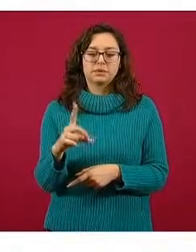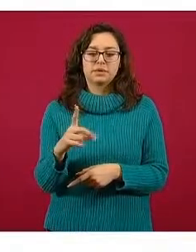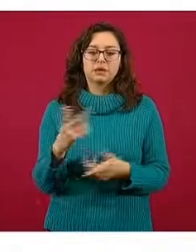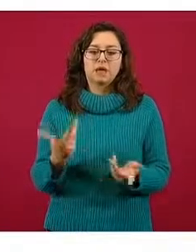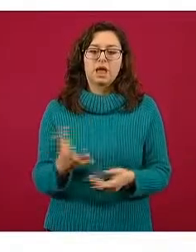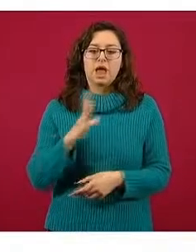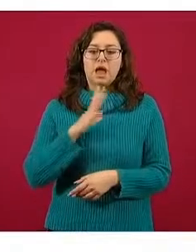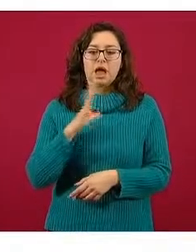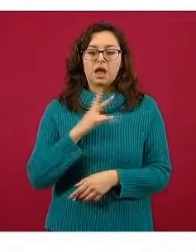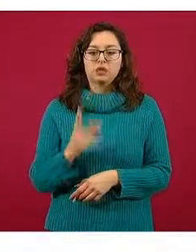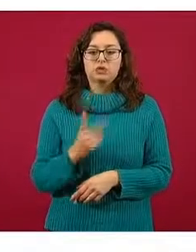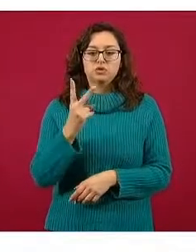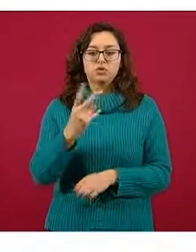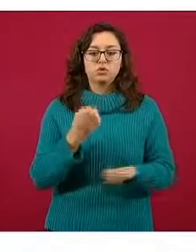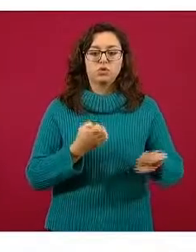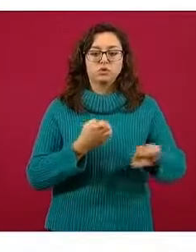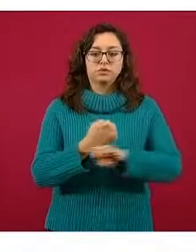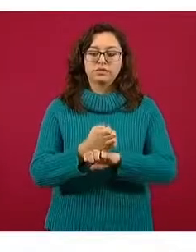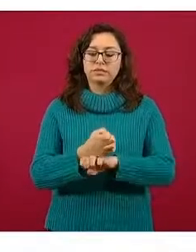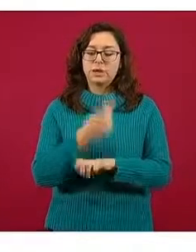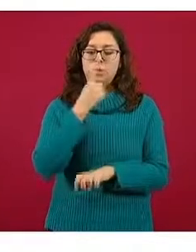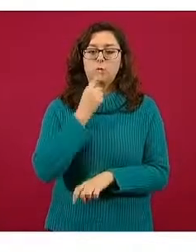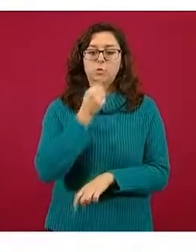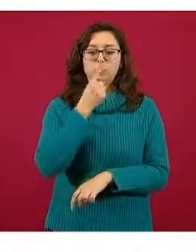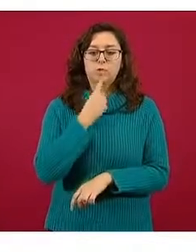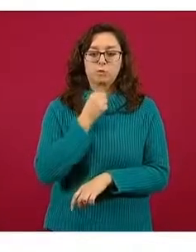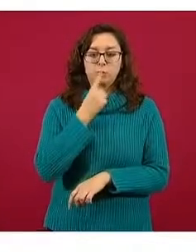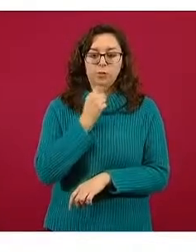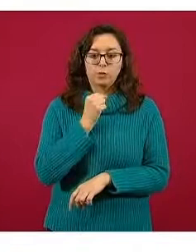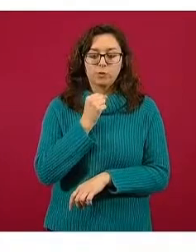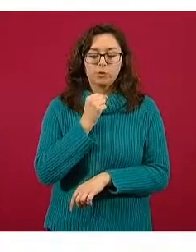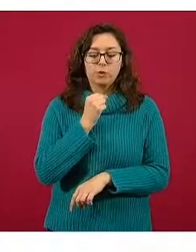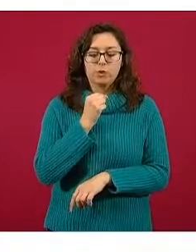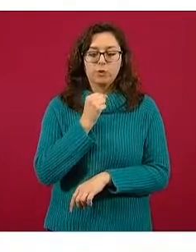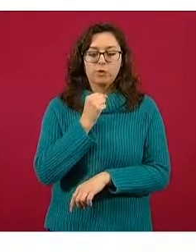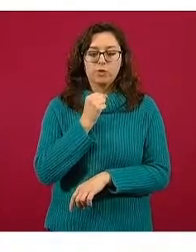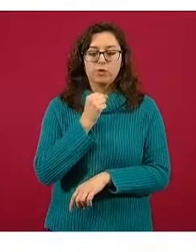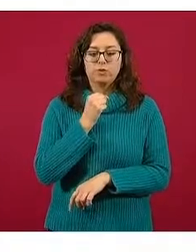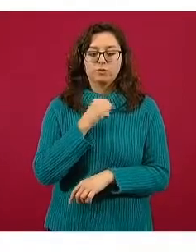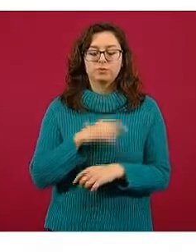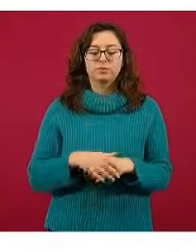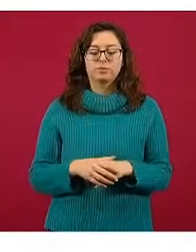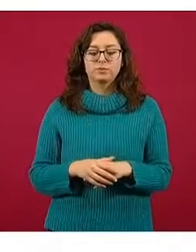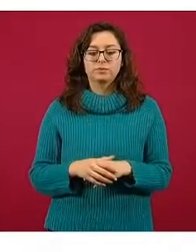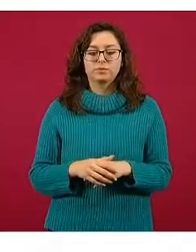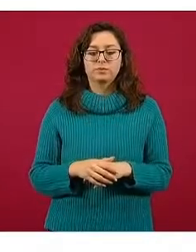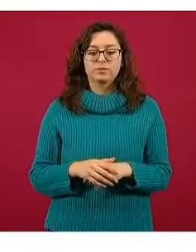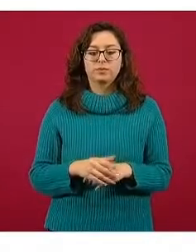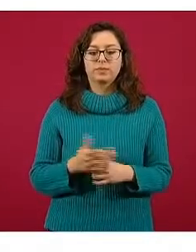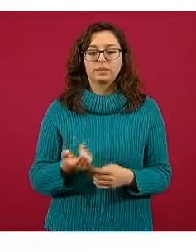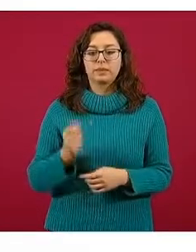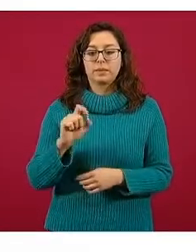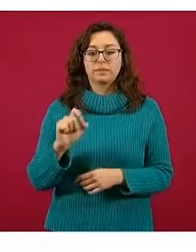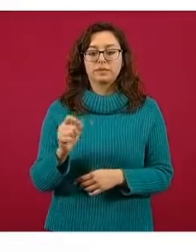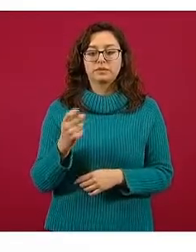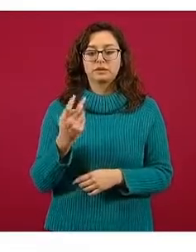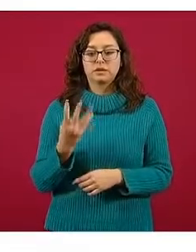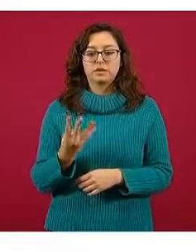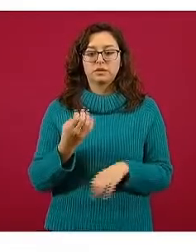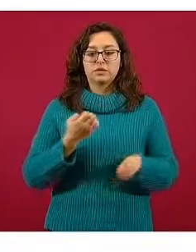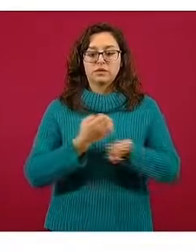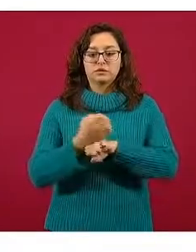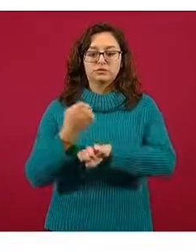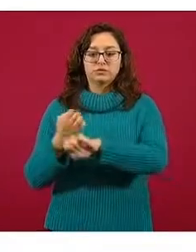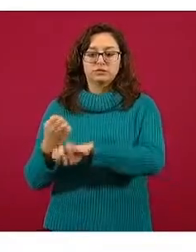entidades federativas en el riesgo máximo para el riesgo epidémico de COVID, 24 en el